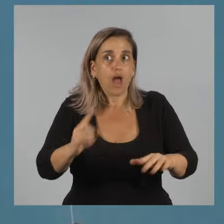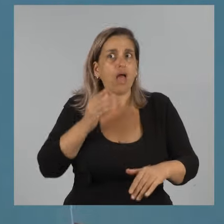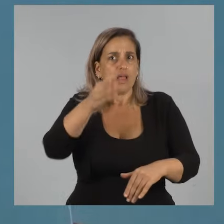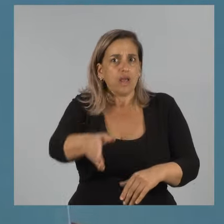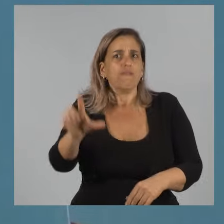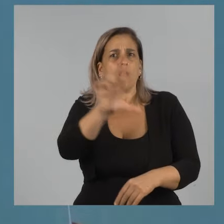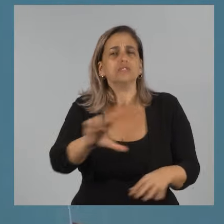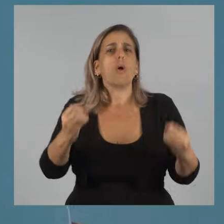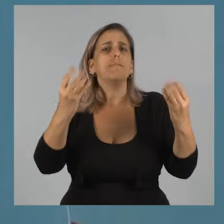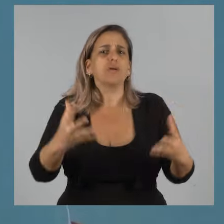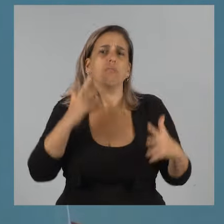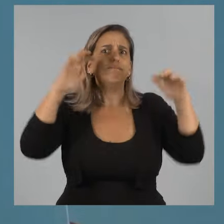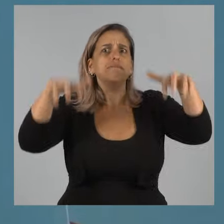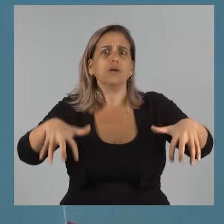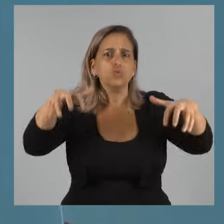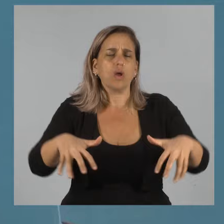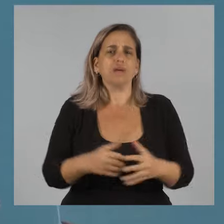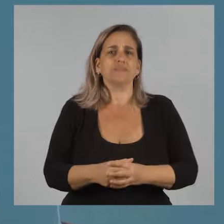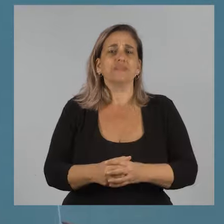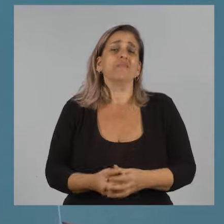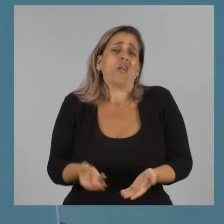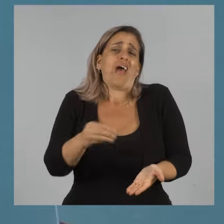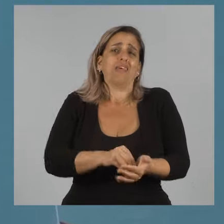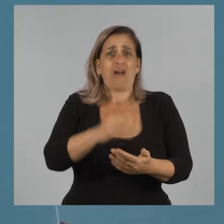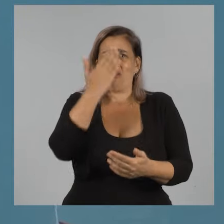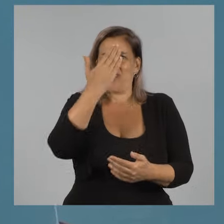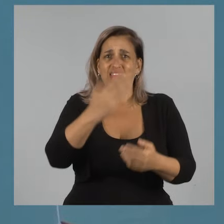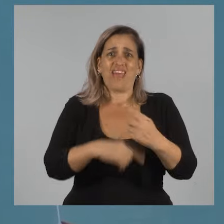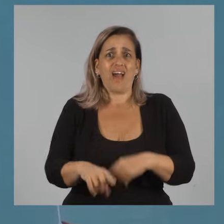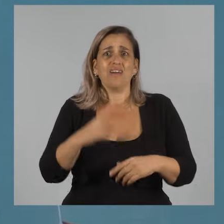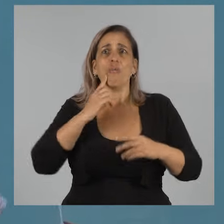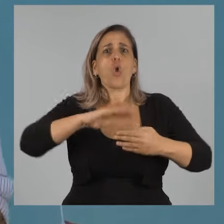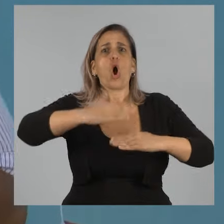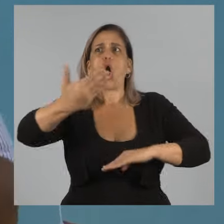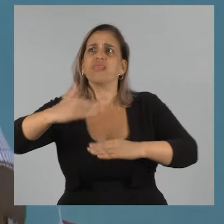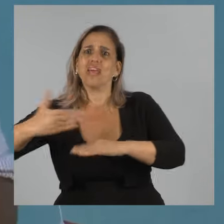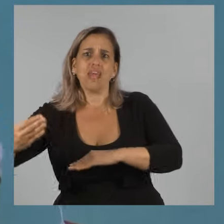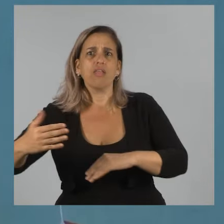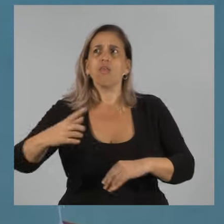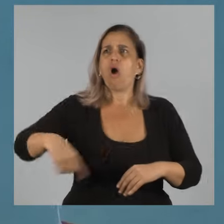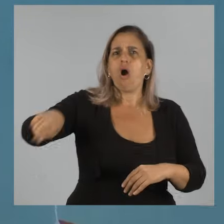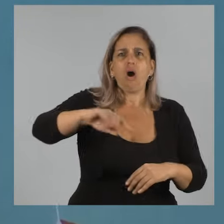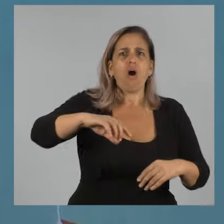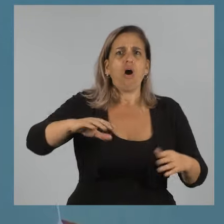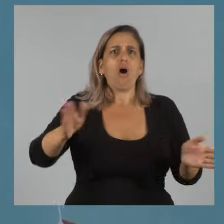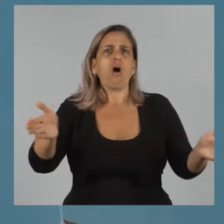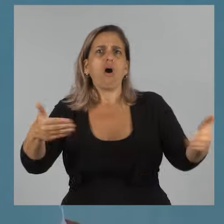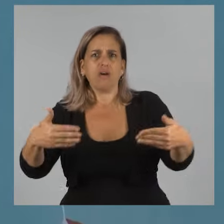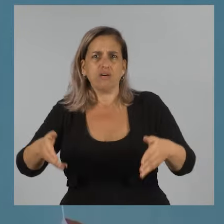a ver el liceo. Porque se llueve. Y porque aparte enfrente hay unos contenedores que estaban medio...